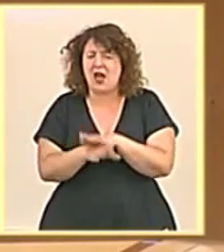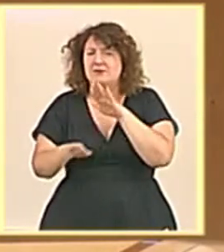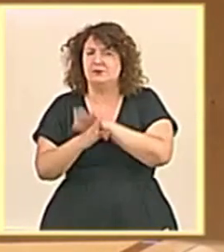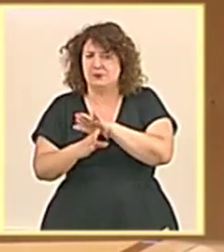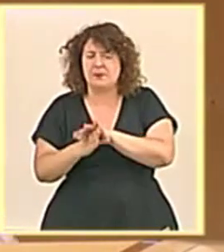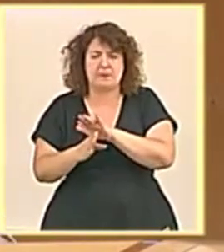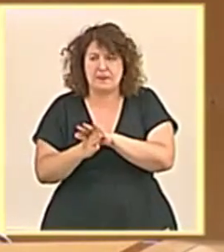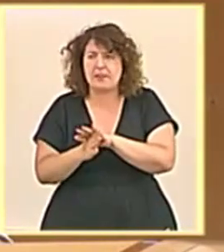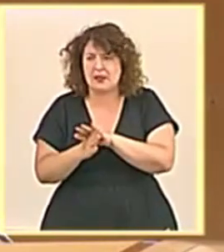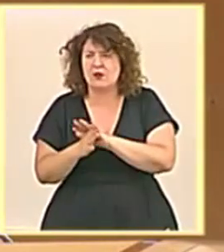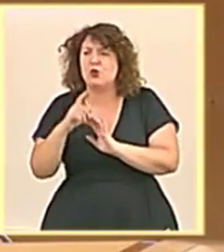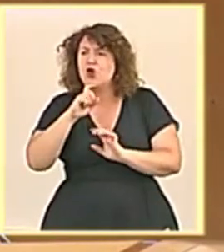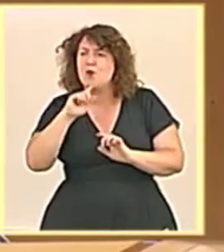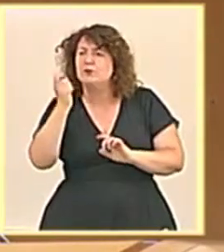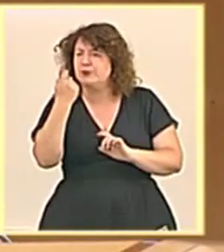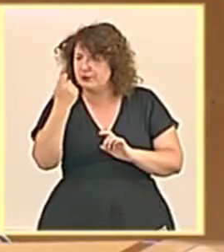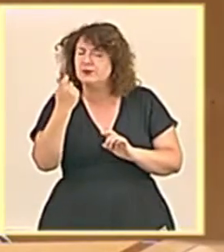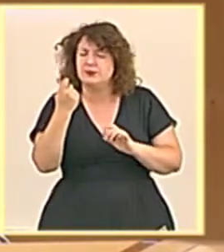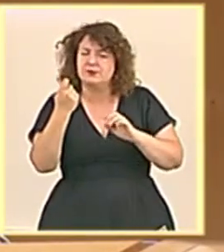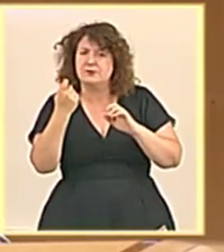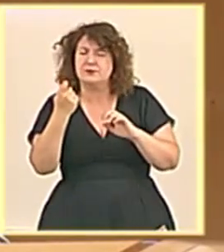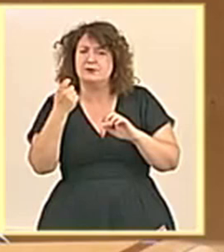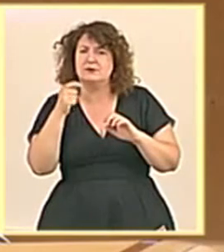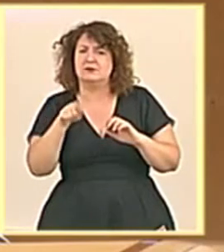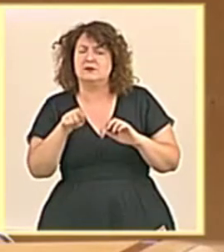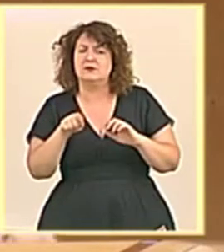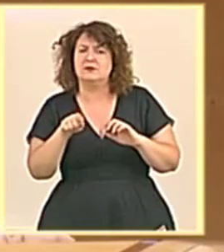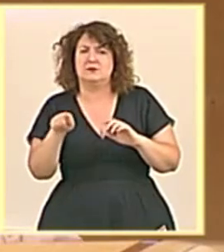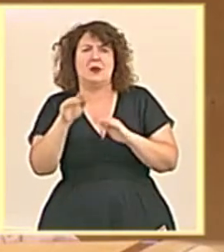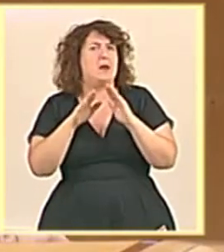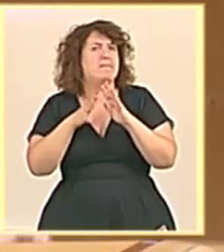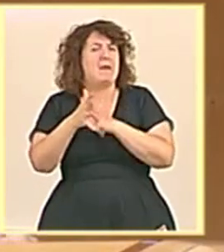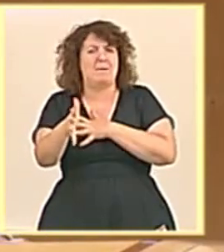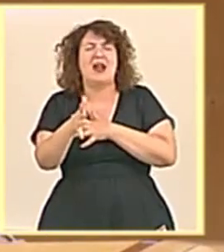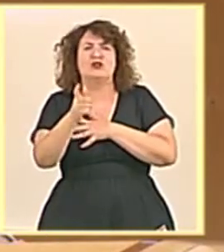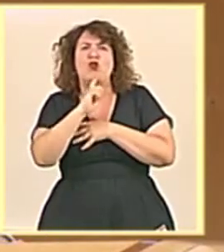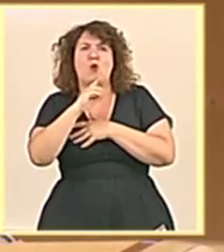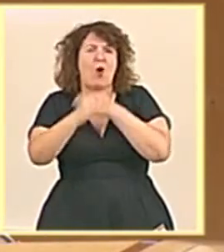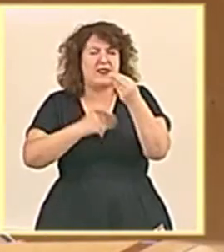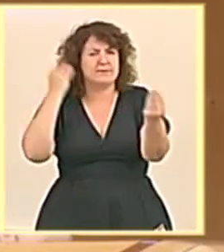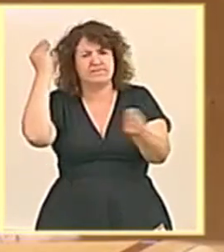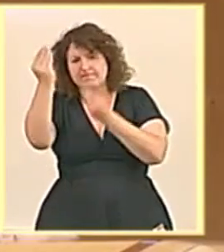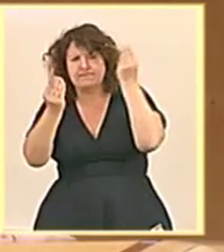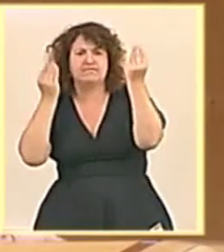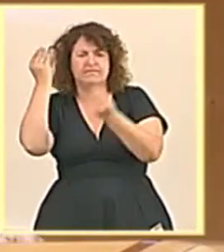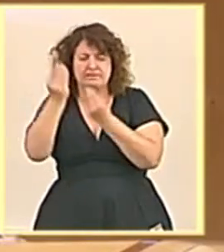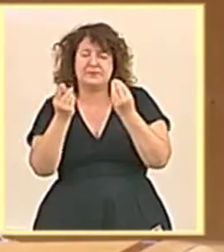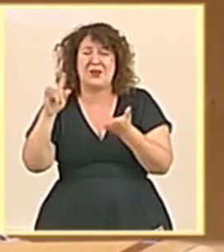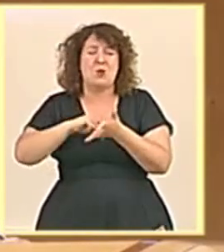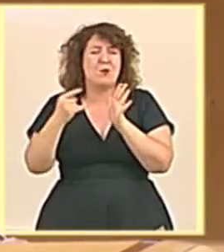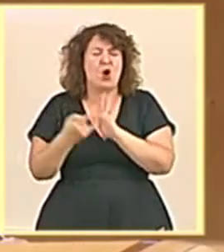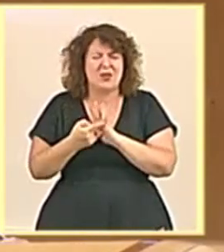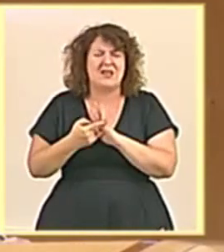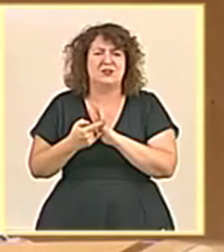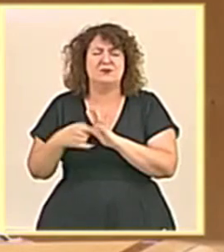y la manera en la que lograr que esto tenga lugar con carácter permanente. El proyecto al que usted se refiere, en efecto,